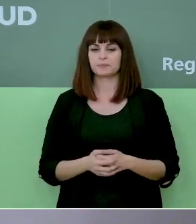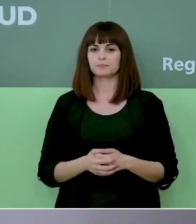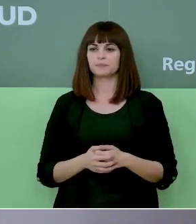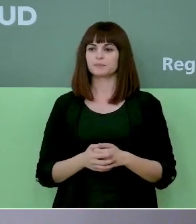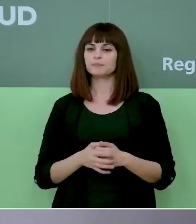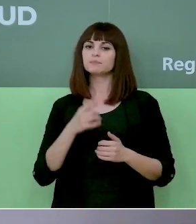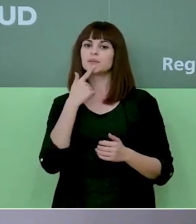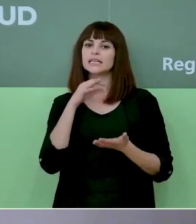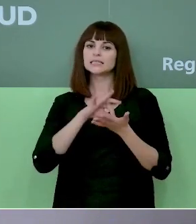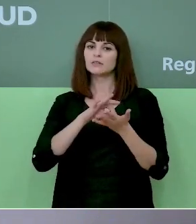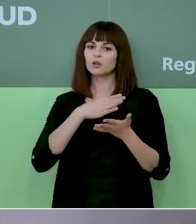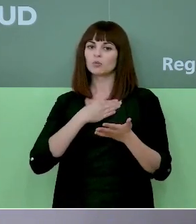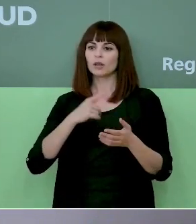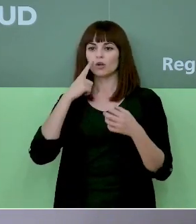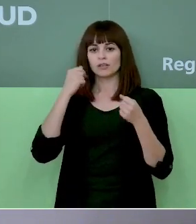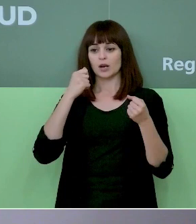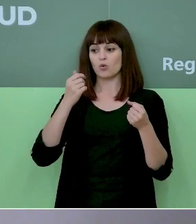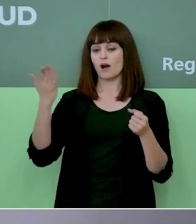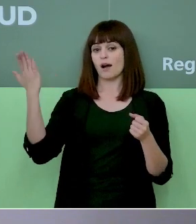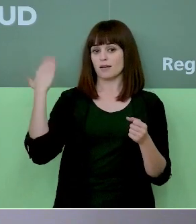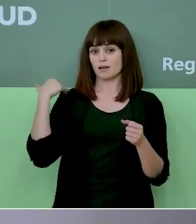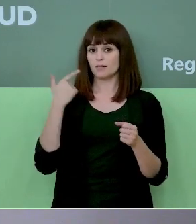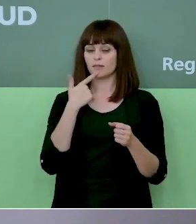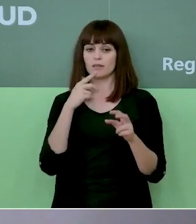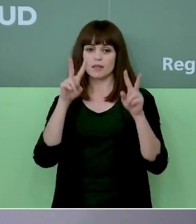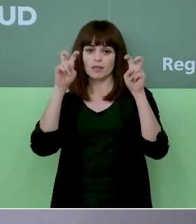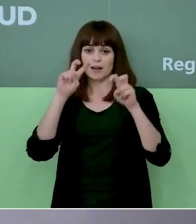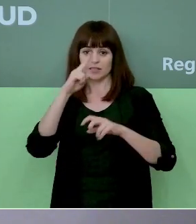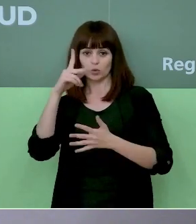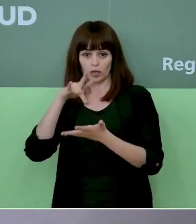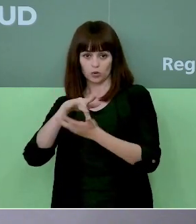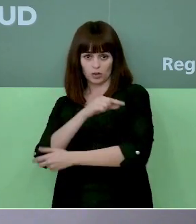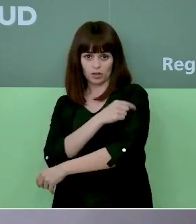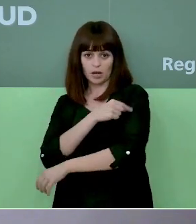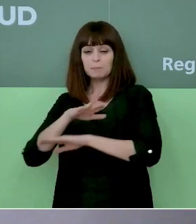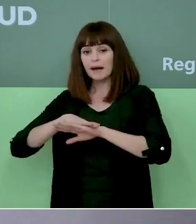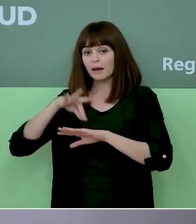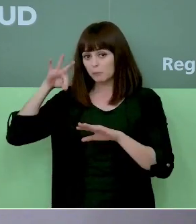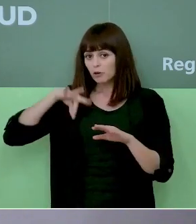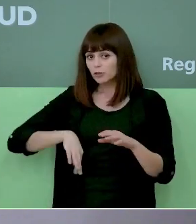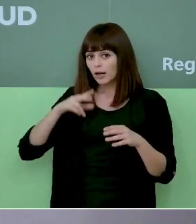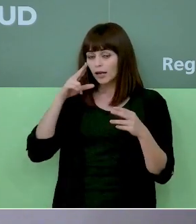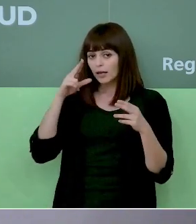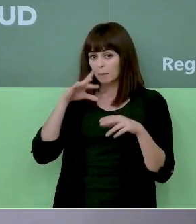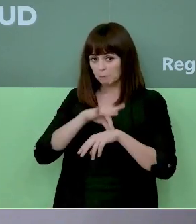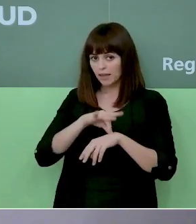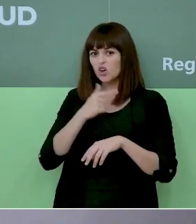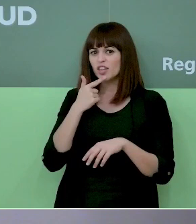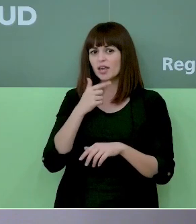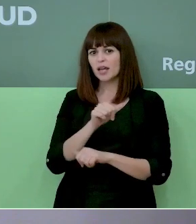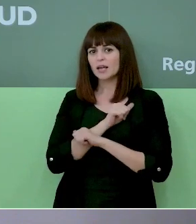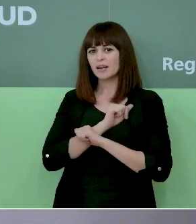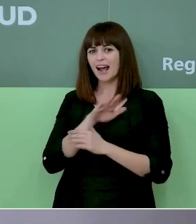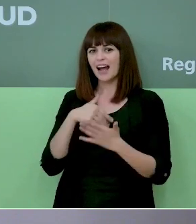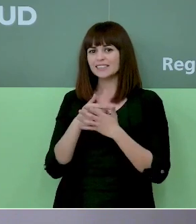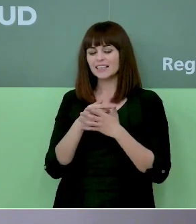del SMS entiendo que es de ayer sobre el tema de la segunda dosis para los sanitarios habla de un posible periodo de hasta 6 semanas